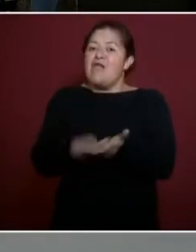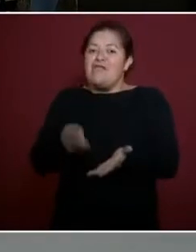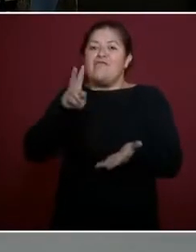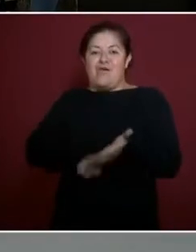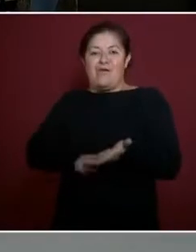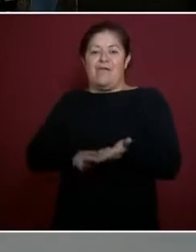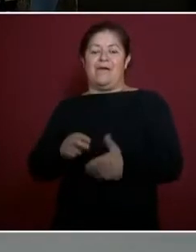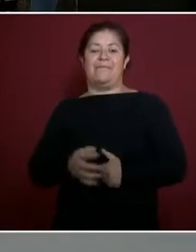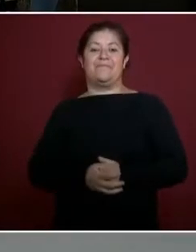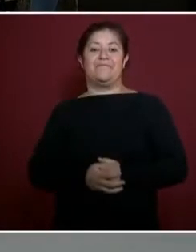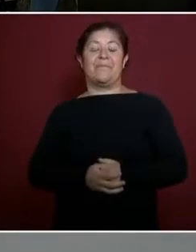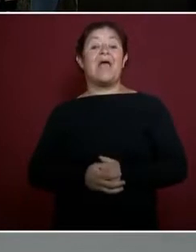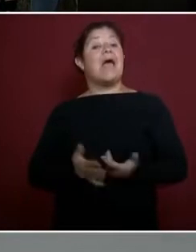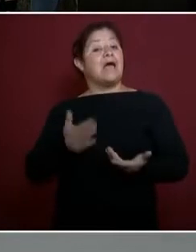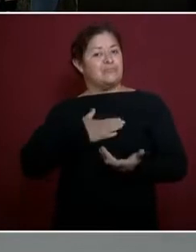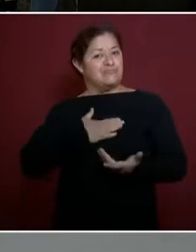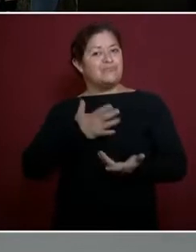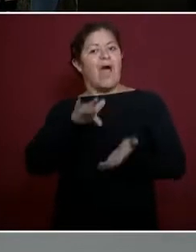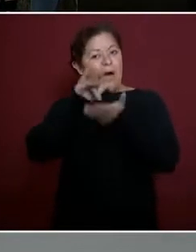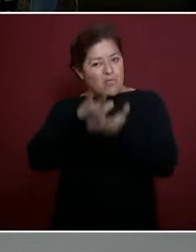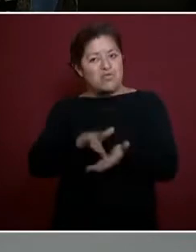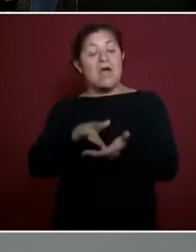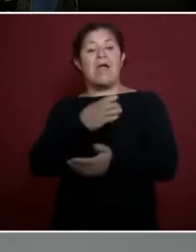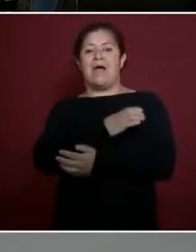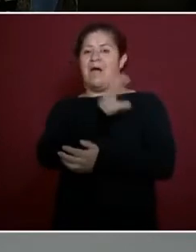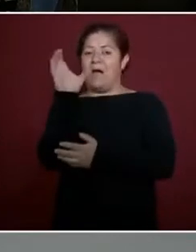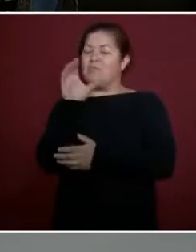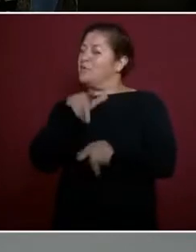Y vamos a seguir apoyando el campo.